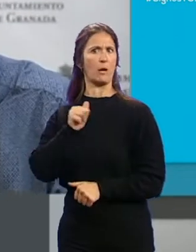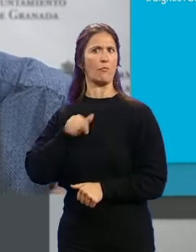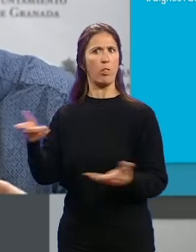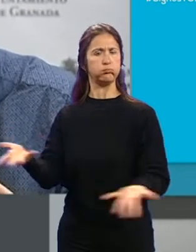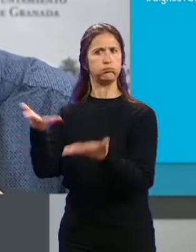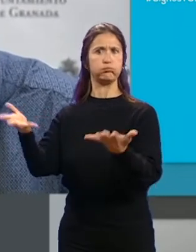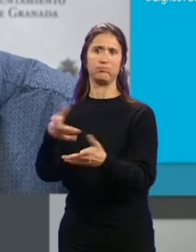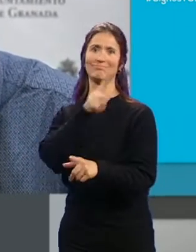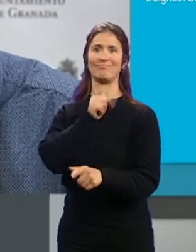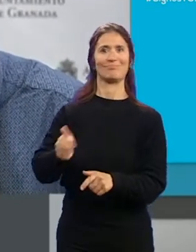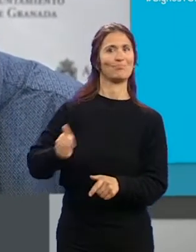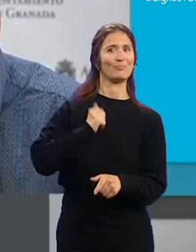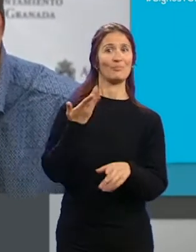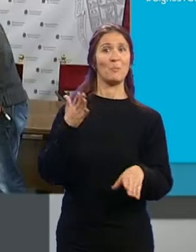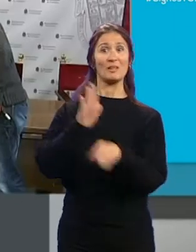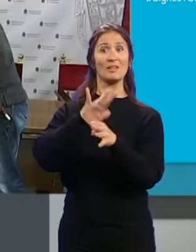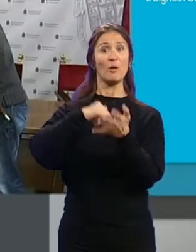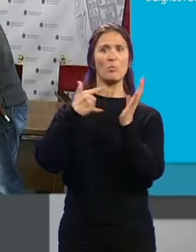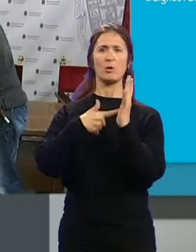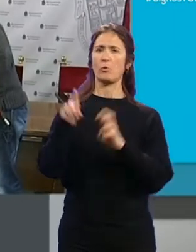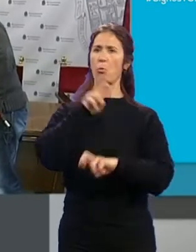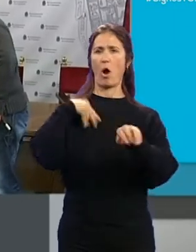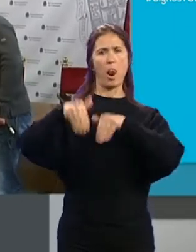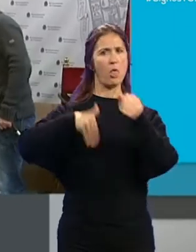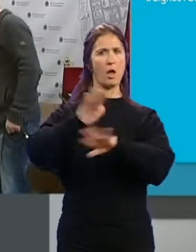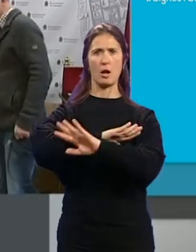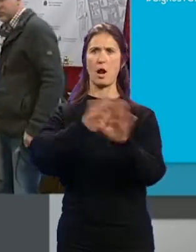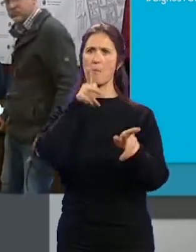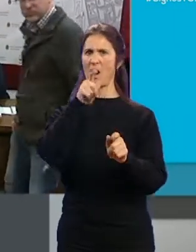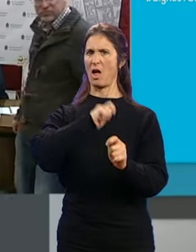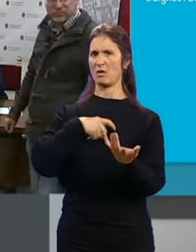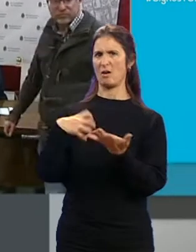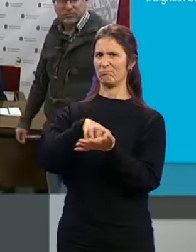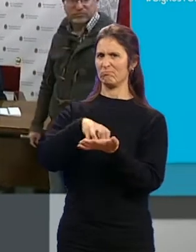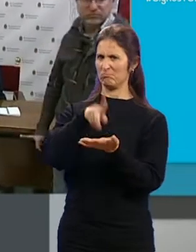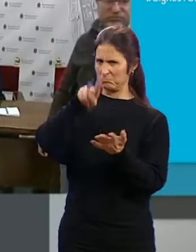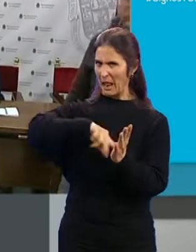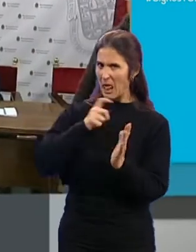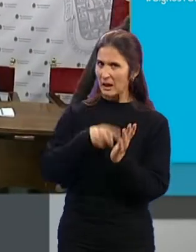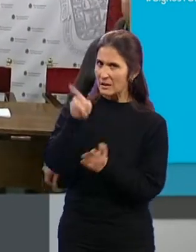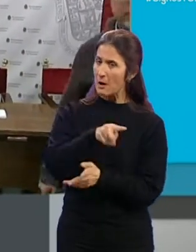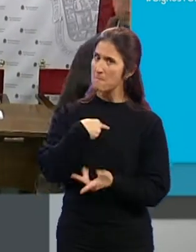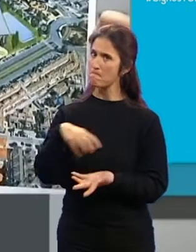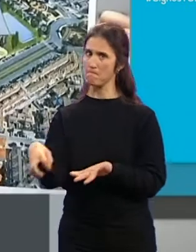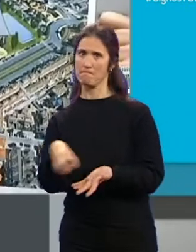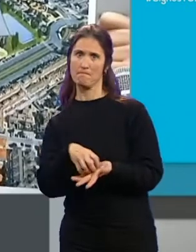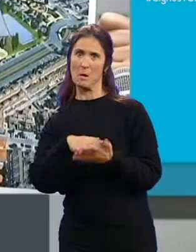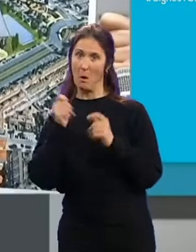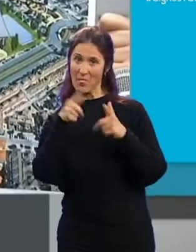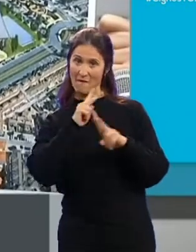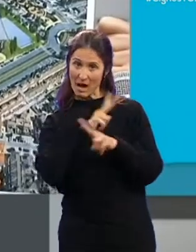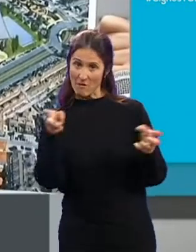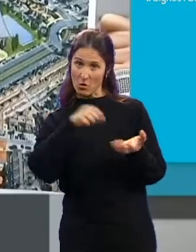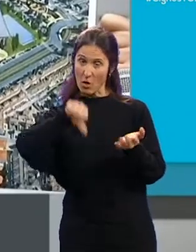de electoralista... ...la presentación de un proyecto... ...que les plantea dudas... ...en cuanto a su legalidad... ...y sus beneficios para la ciudad...